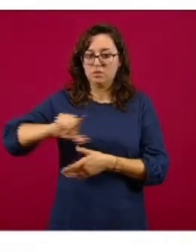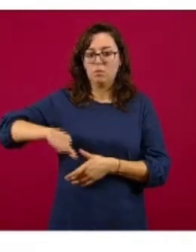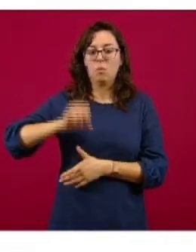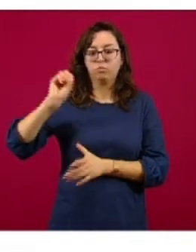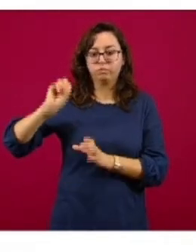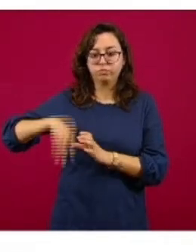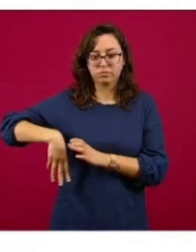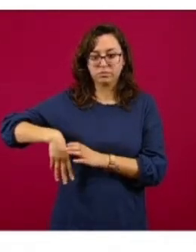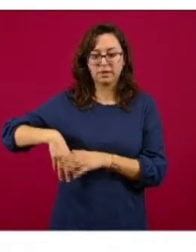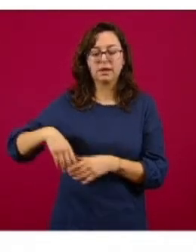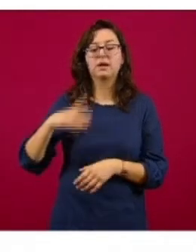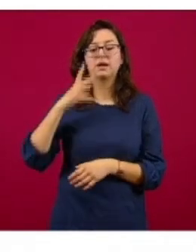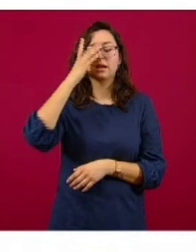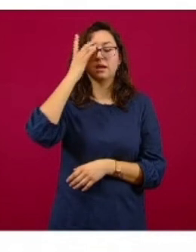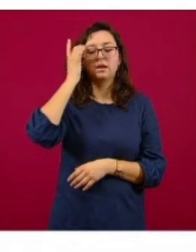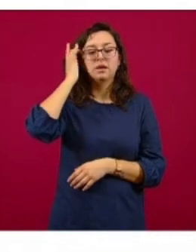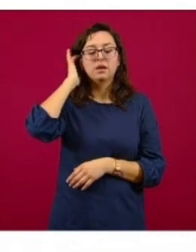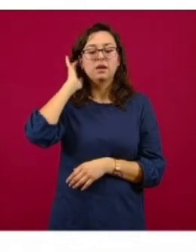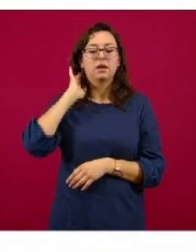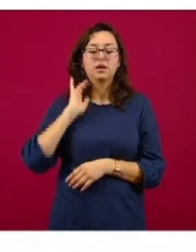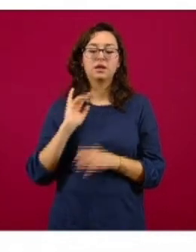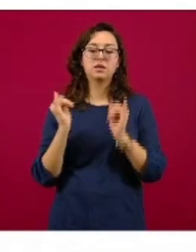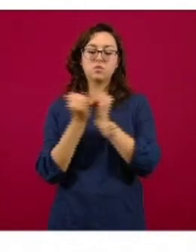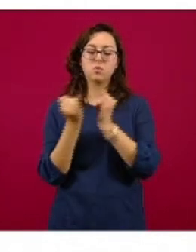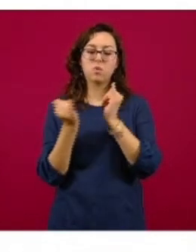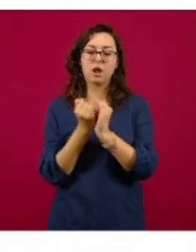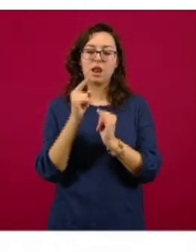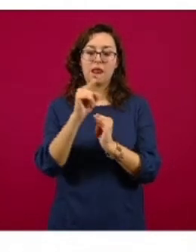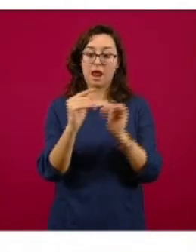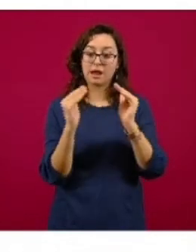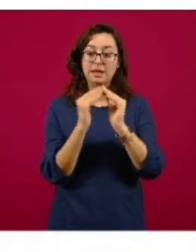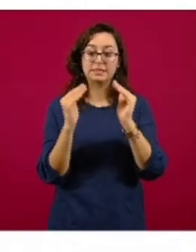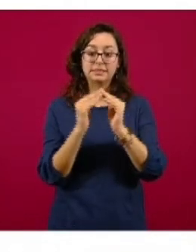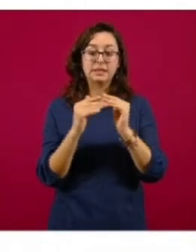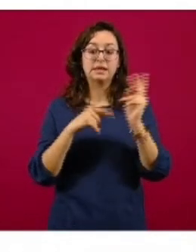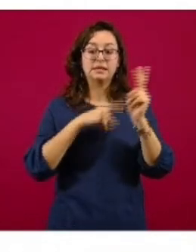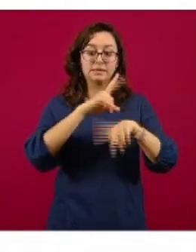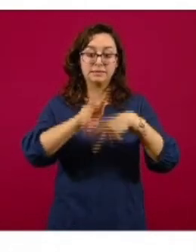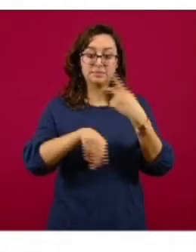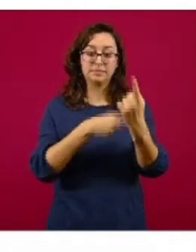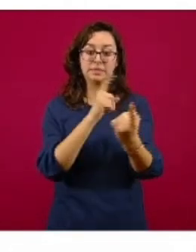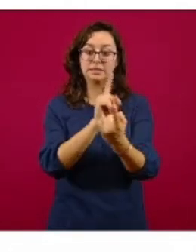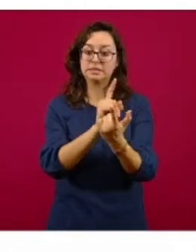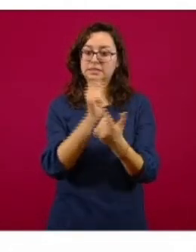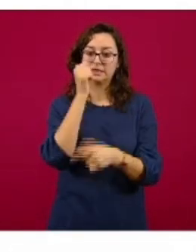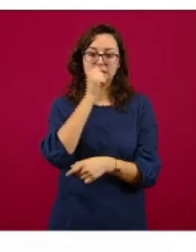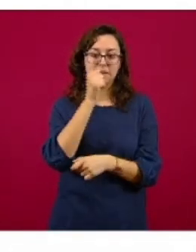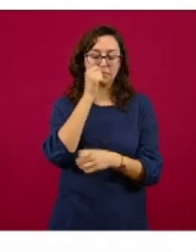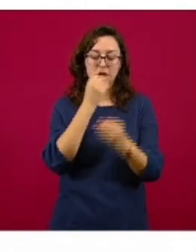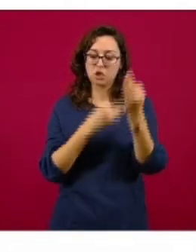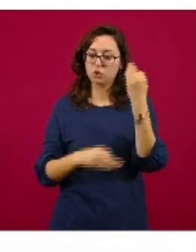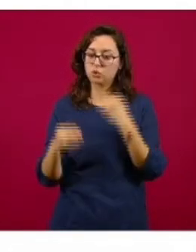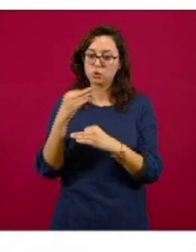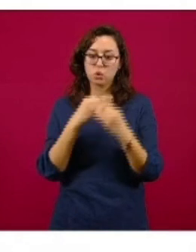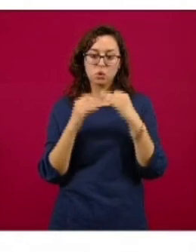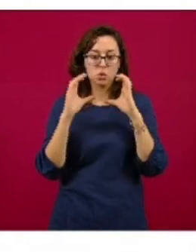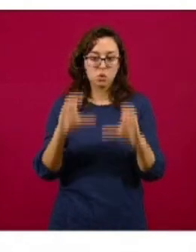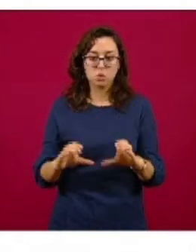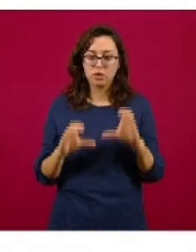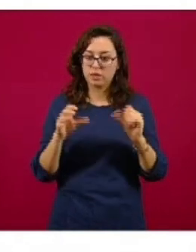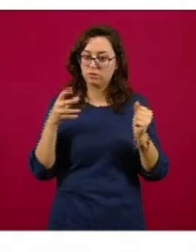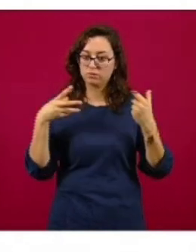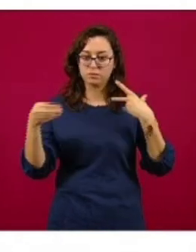que en todo momento cuando llegamos a los hogares siempre había todas las medidas de seguridad para la prevención de